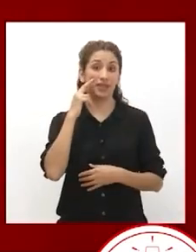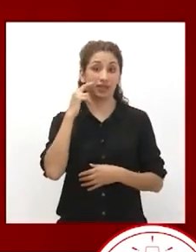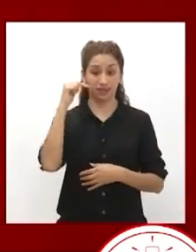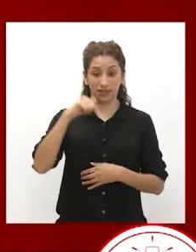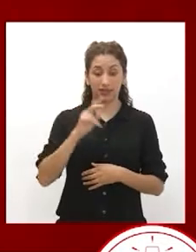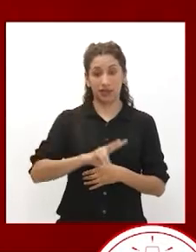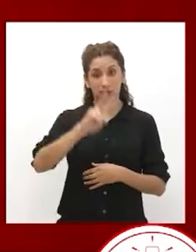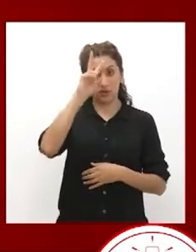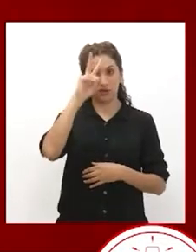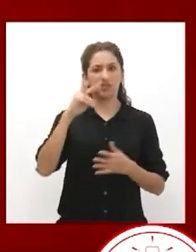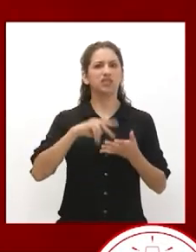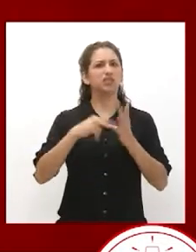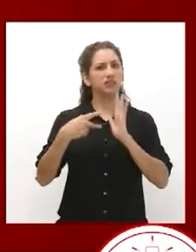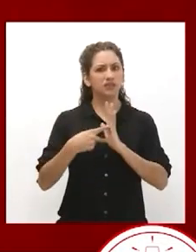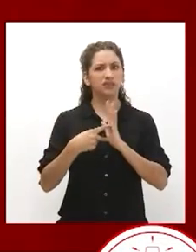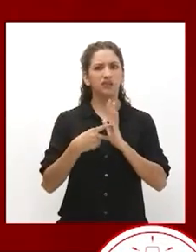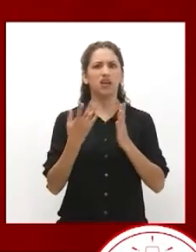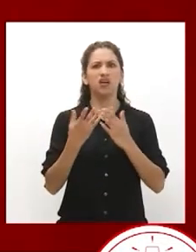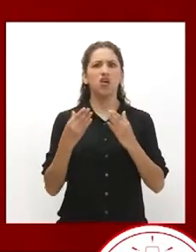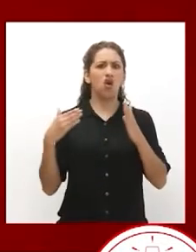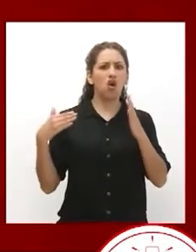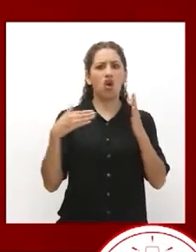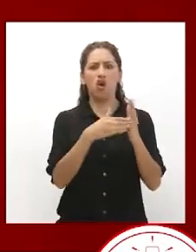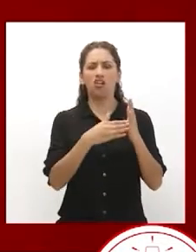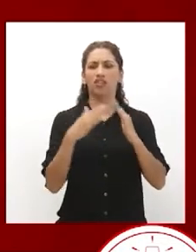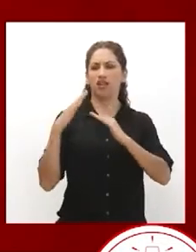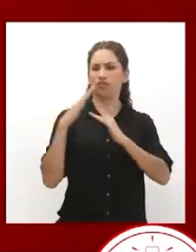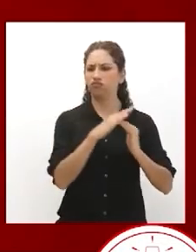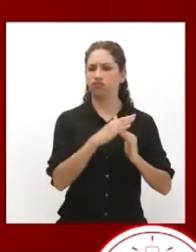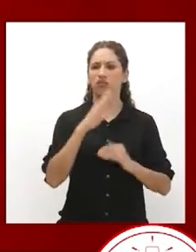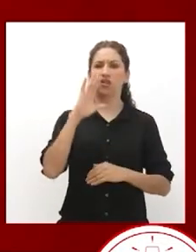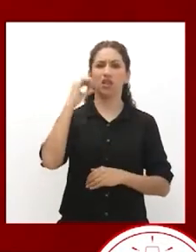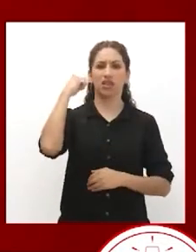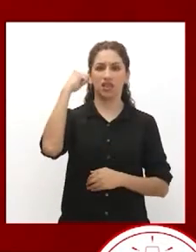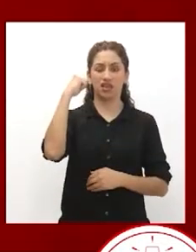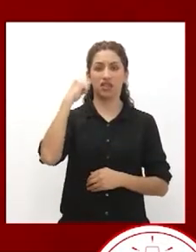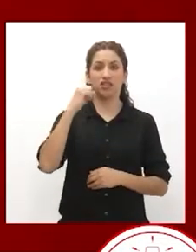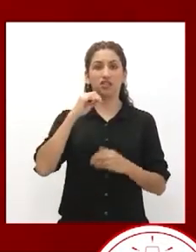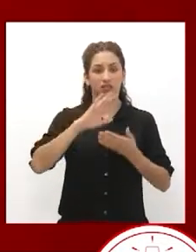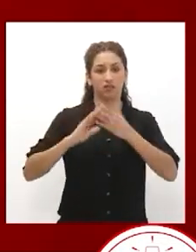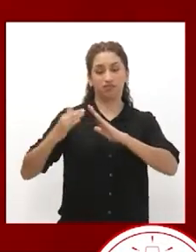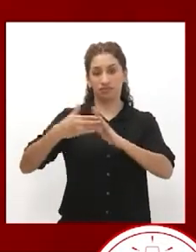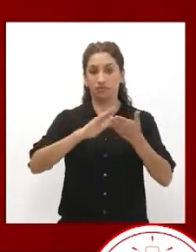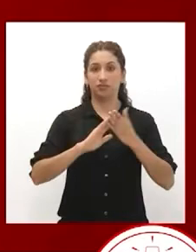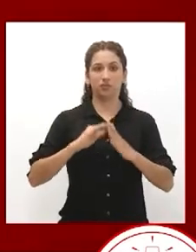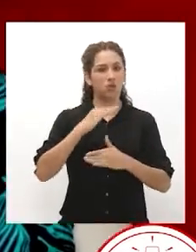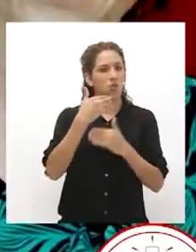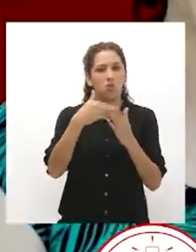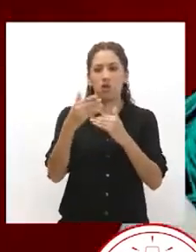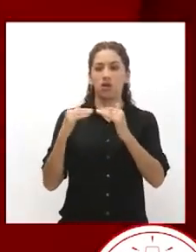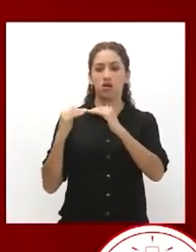culturales siguen determinando el acceso a derechos a los que todos los ciudadanos debemos poder acceder y después dar condiciones.